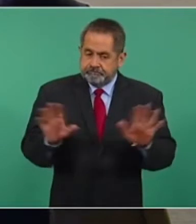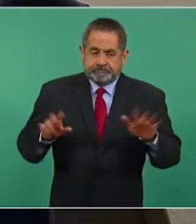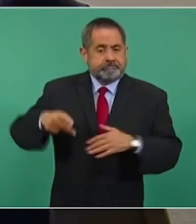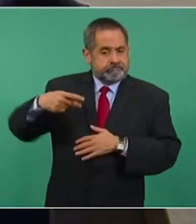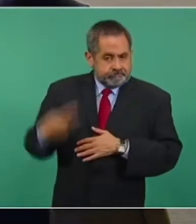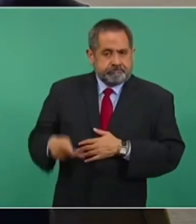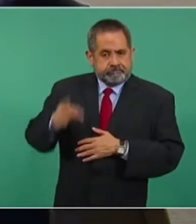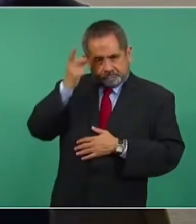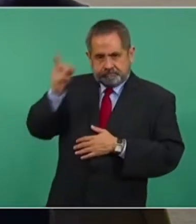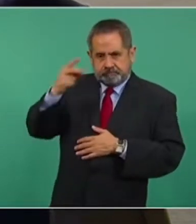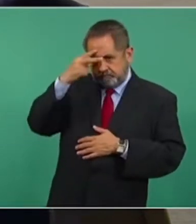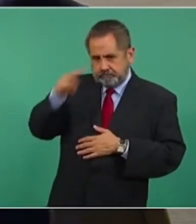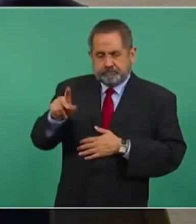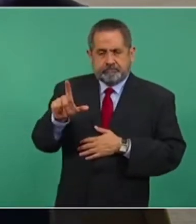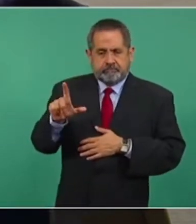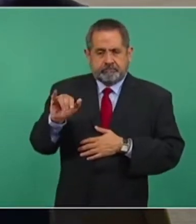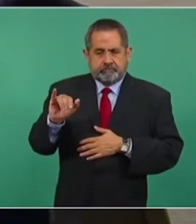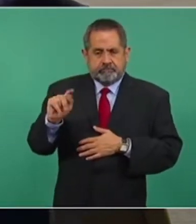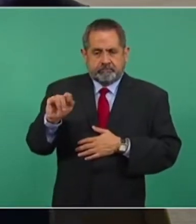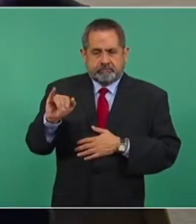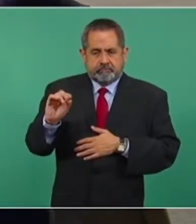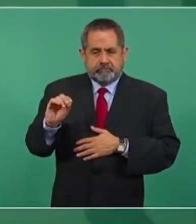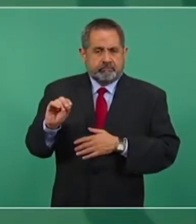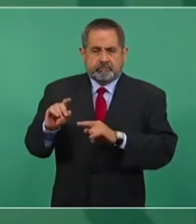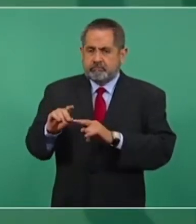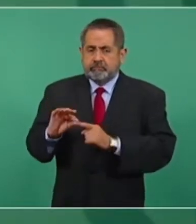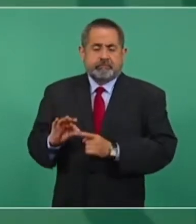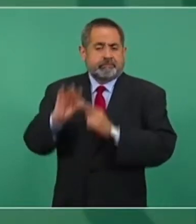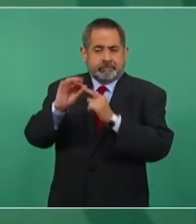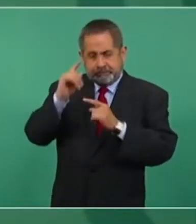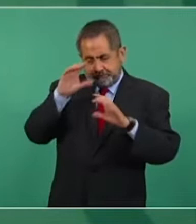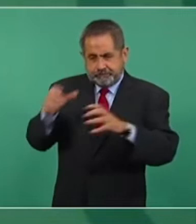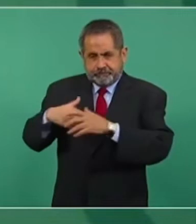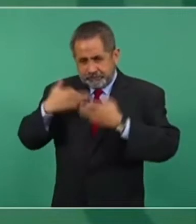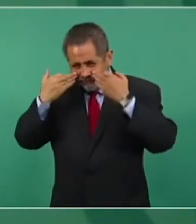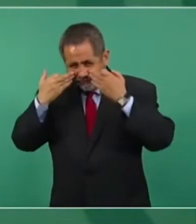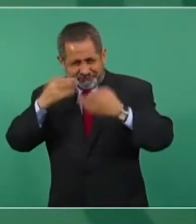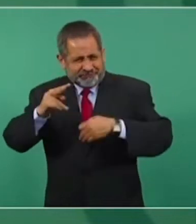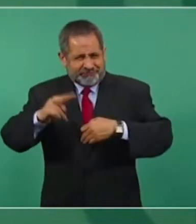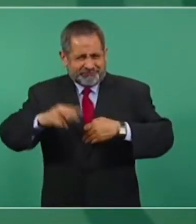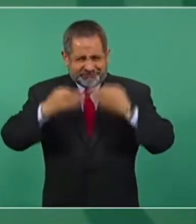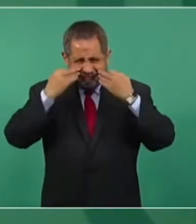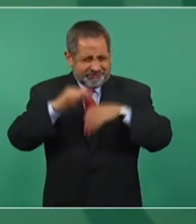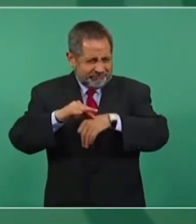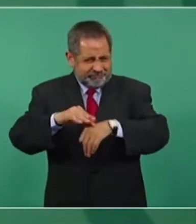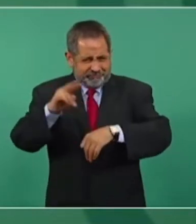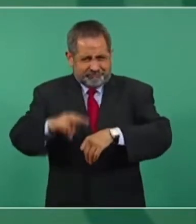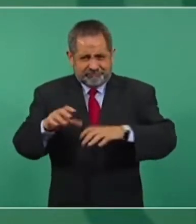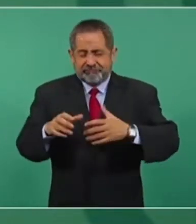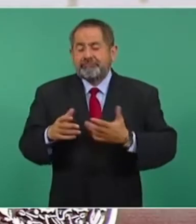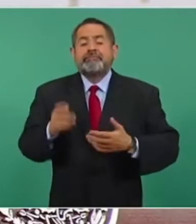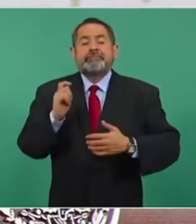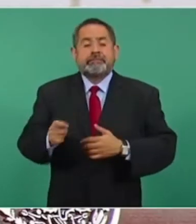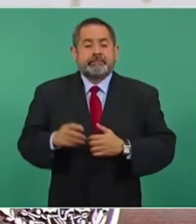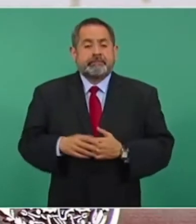un mineral estratégico. Me consta de que